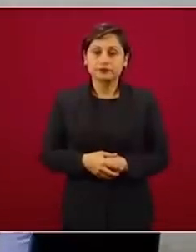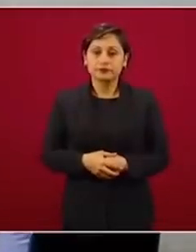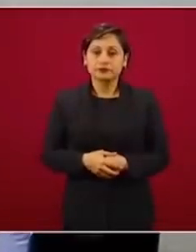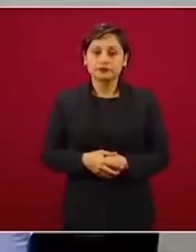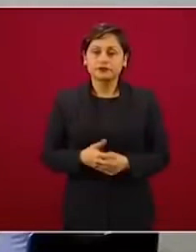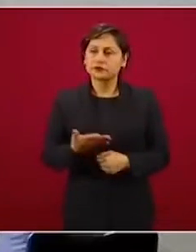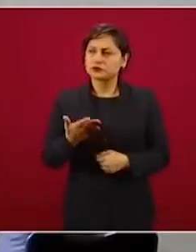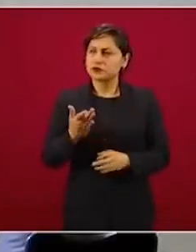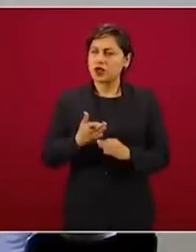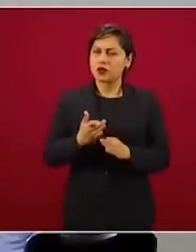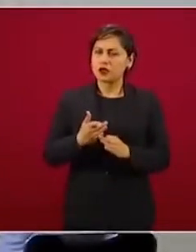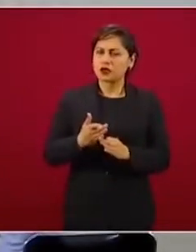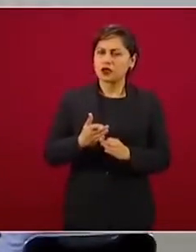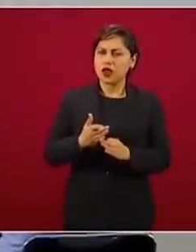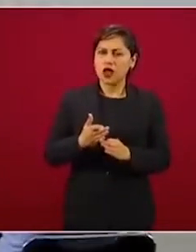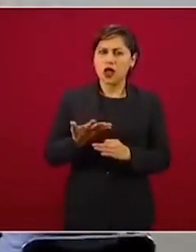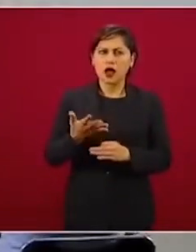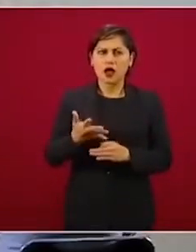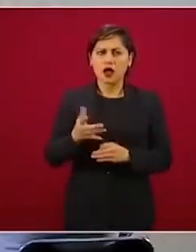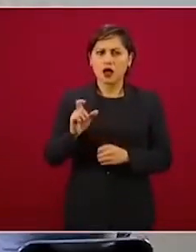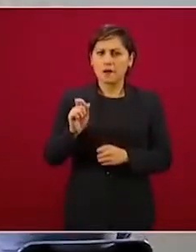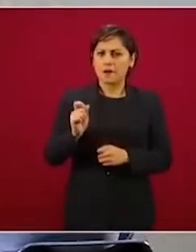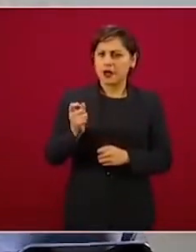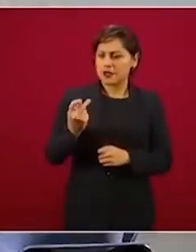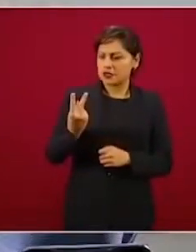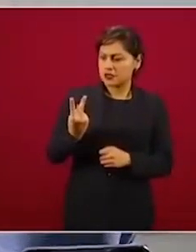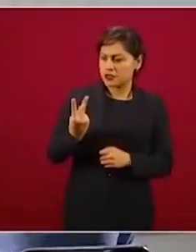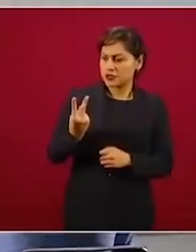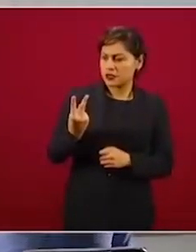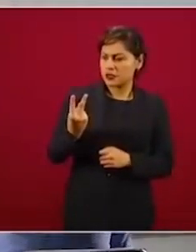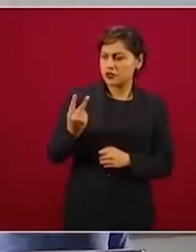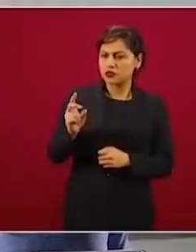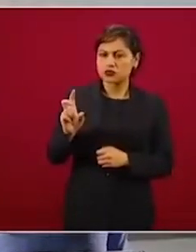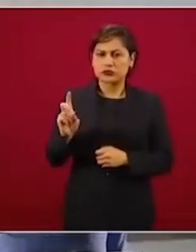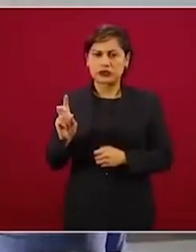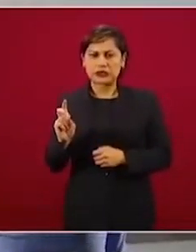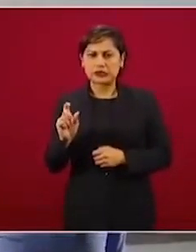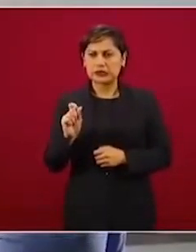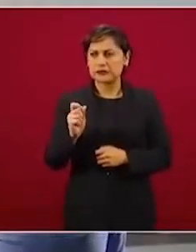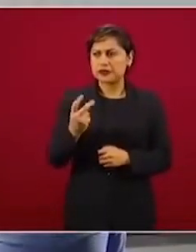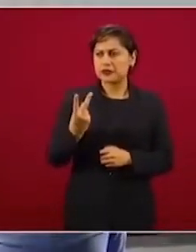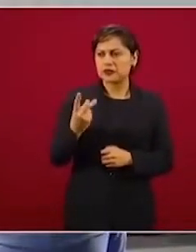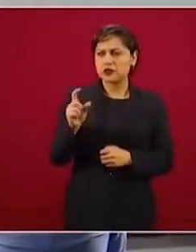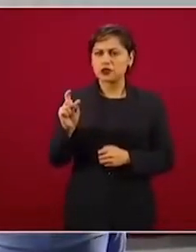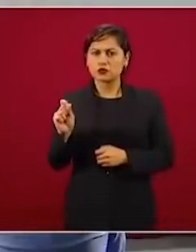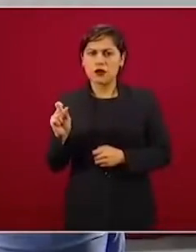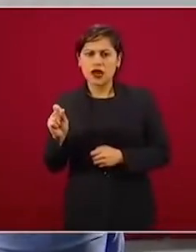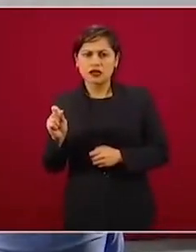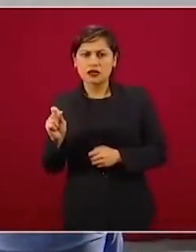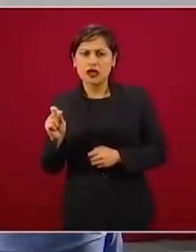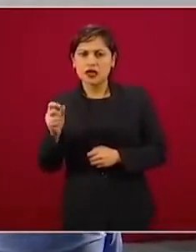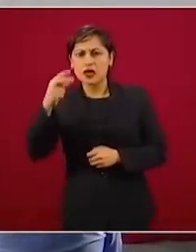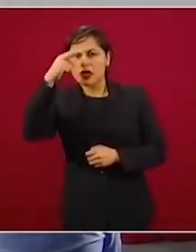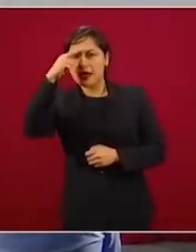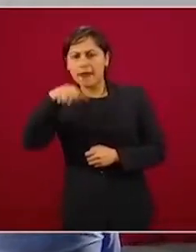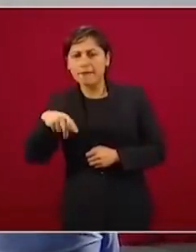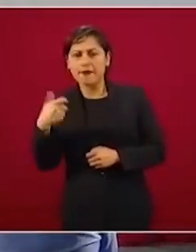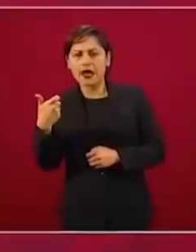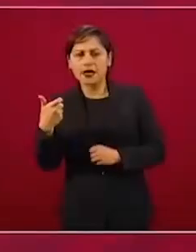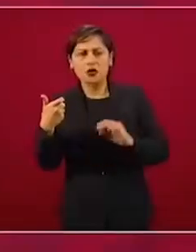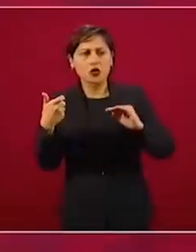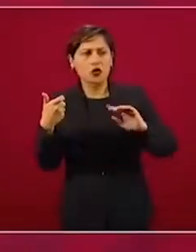.30, 22.20 ha llegado a estar. Ya nosotros,